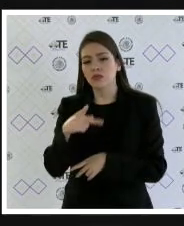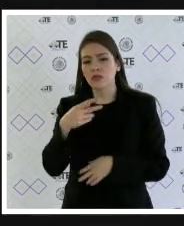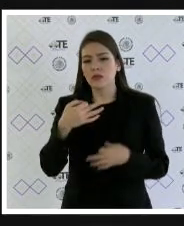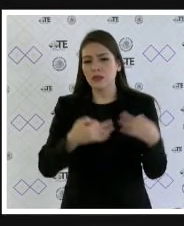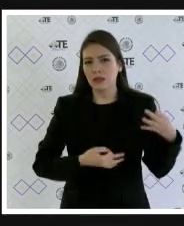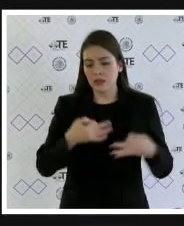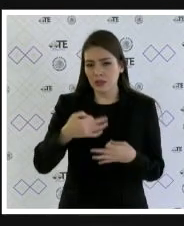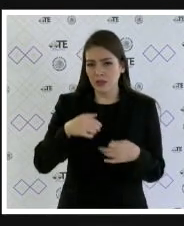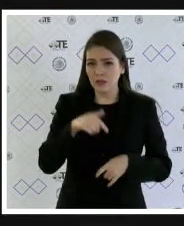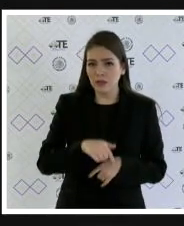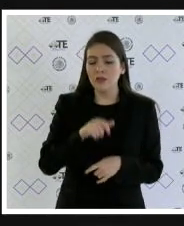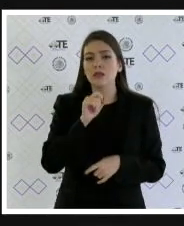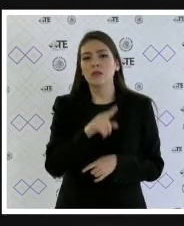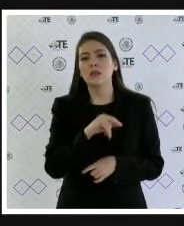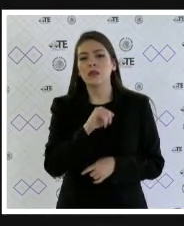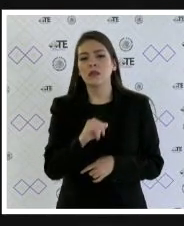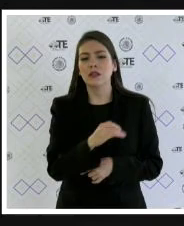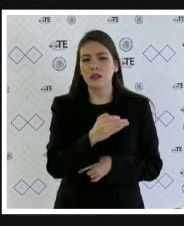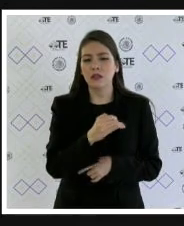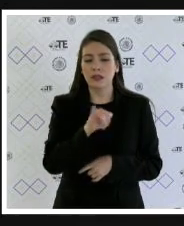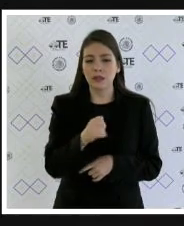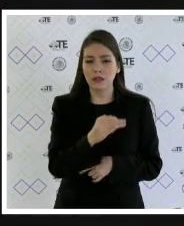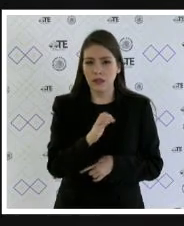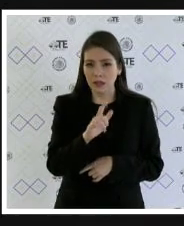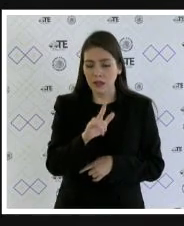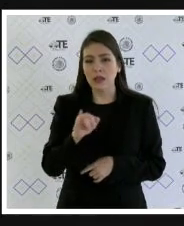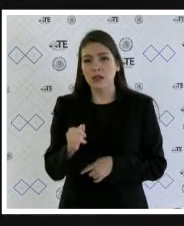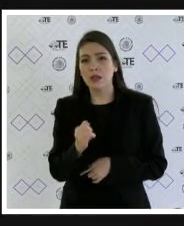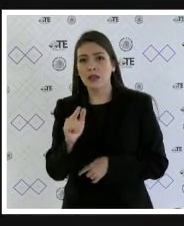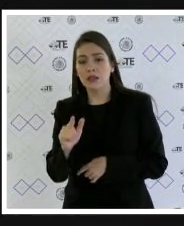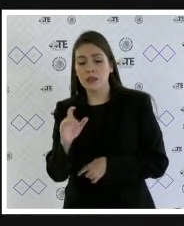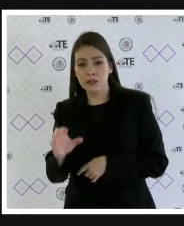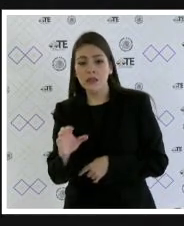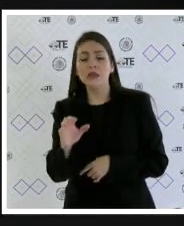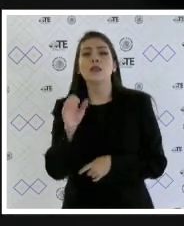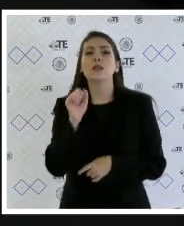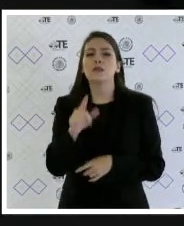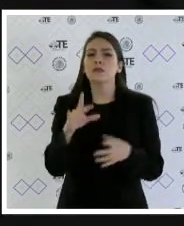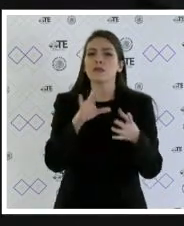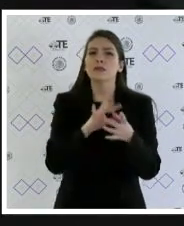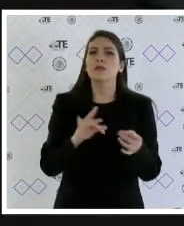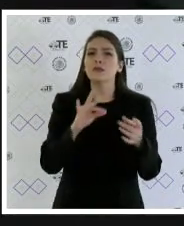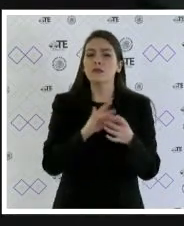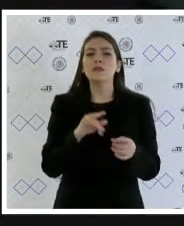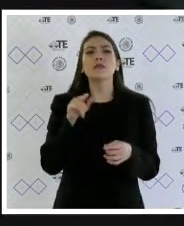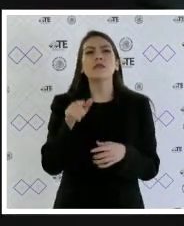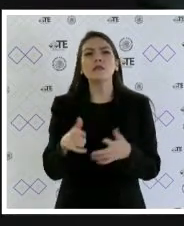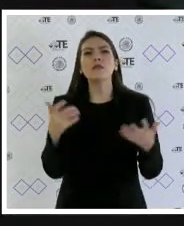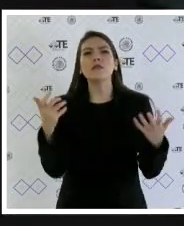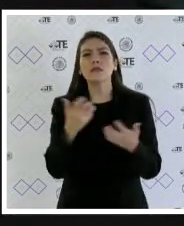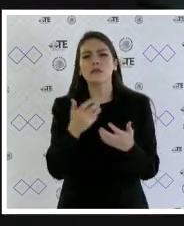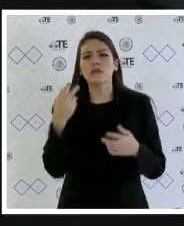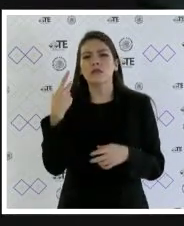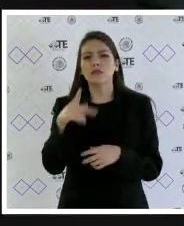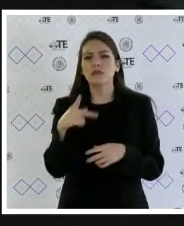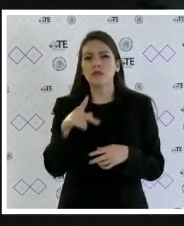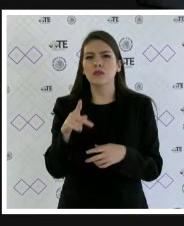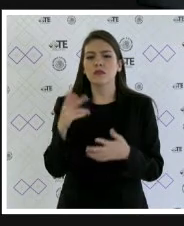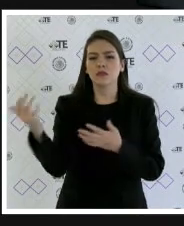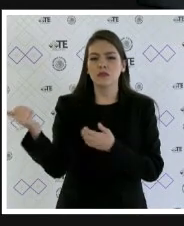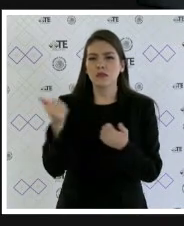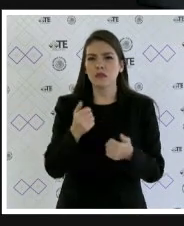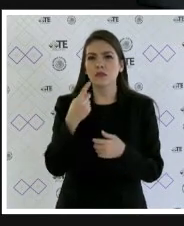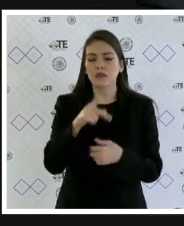de la ciudadanía como es el caso de las determinaciones que se han adoptado en esta sesión pública son recurribles ante la sala regional